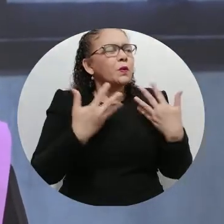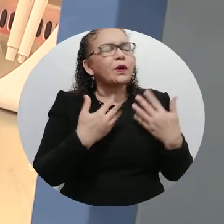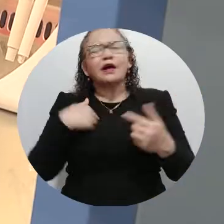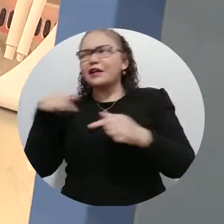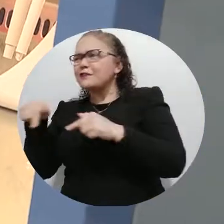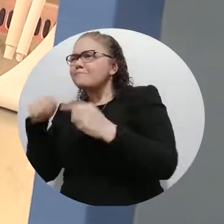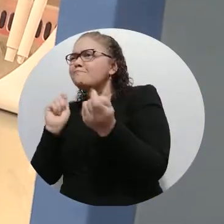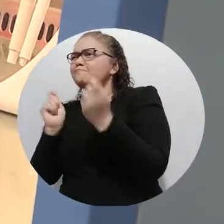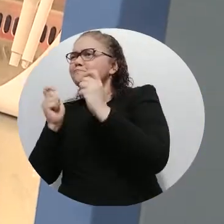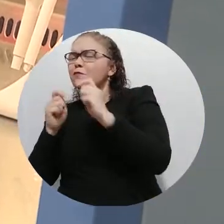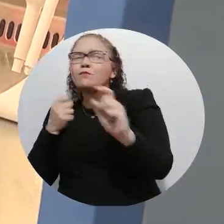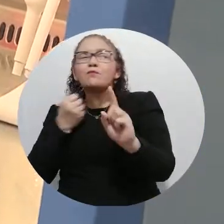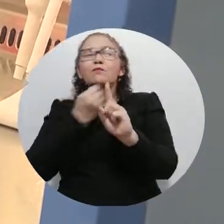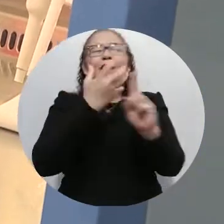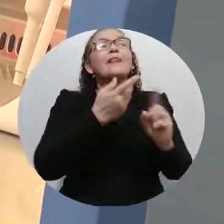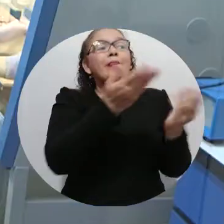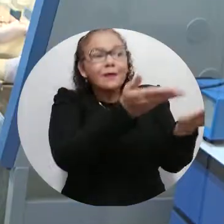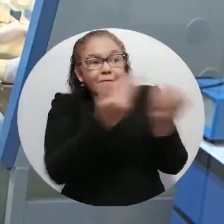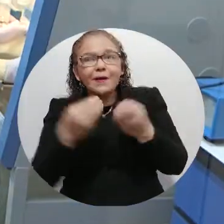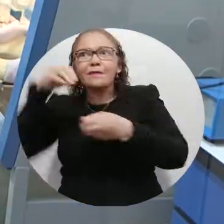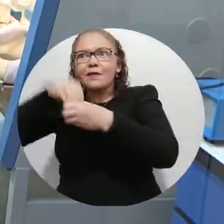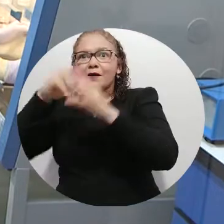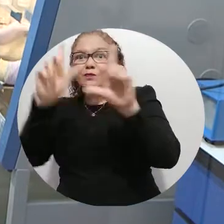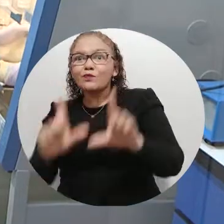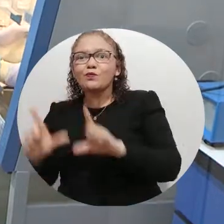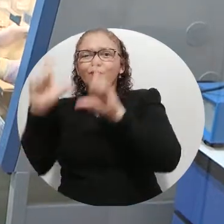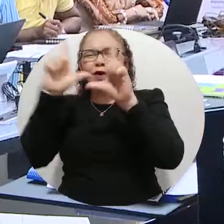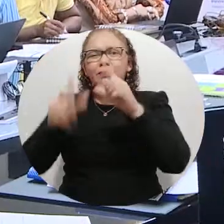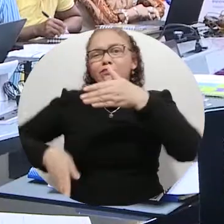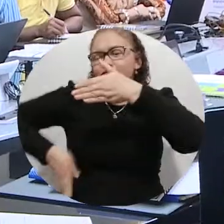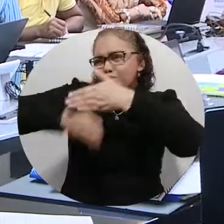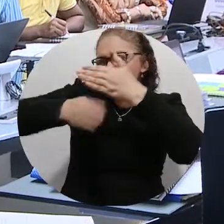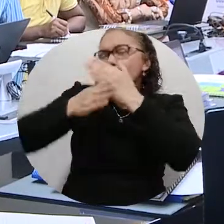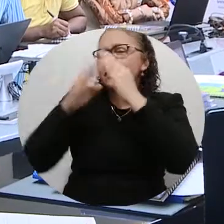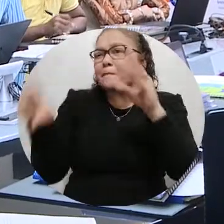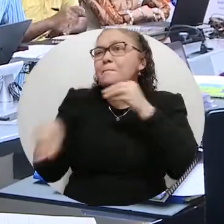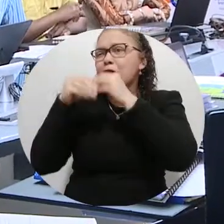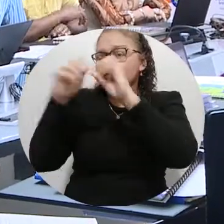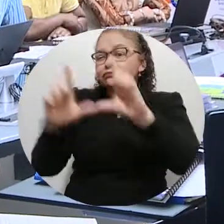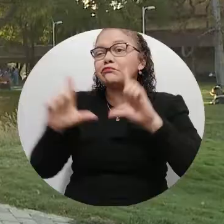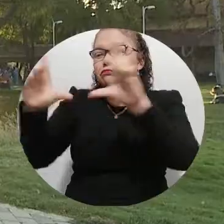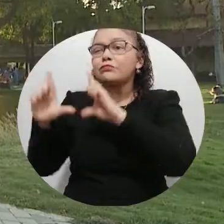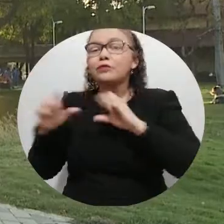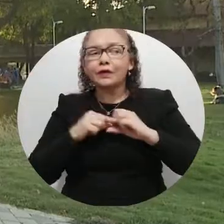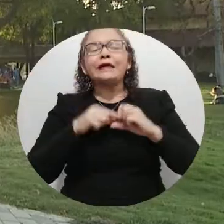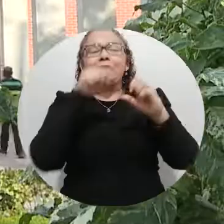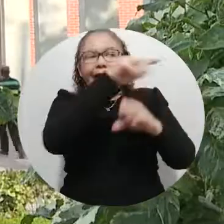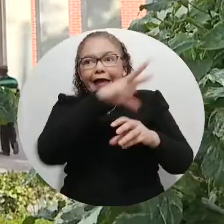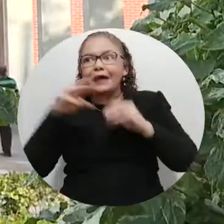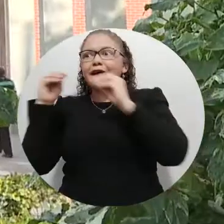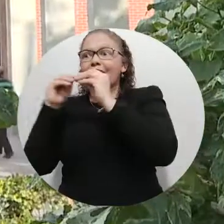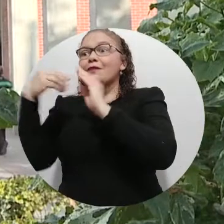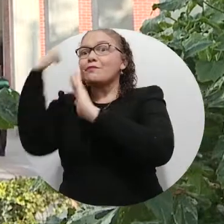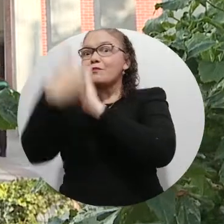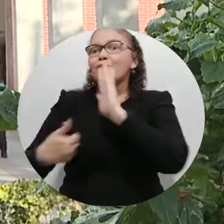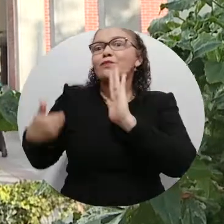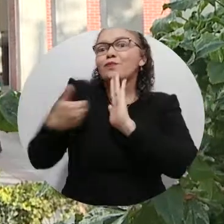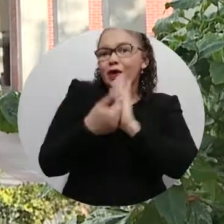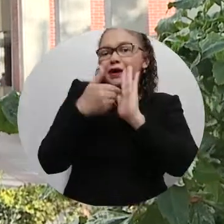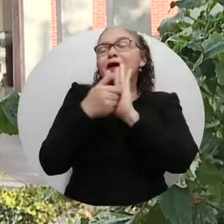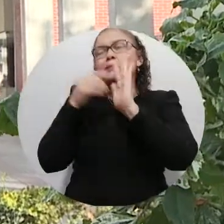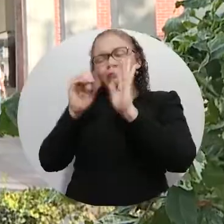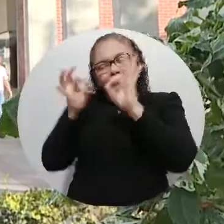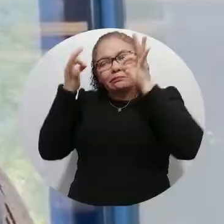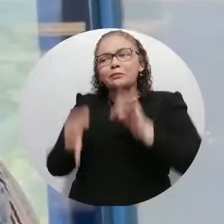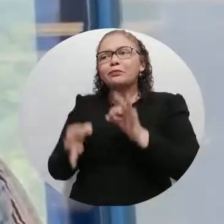continuo. Esto, junto a los programas de estímulos para estudios de posgrados y educación continuada, fueron determinantes para lograr el reconocimiento. La